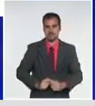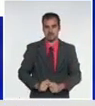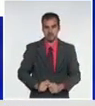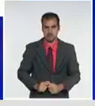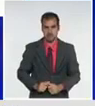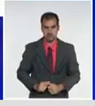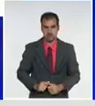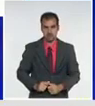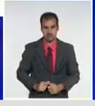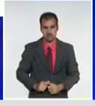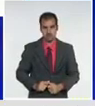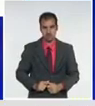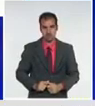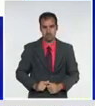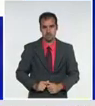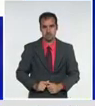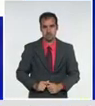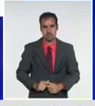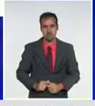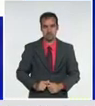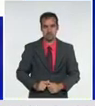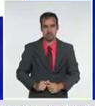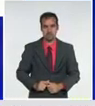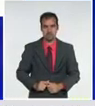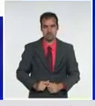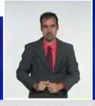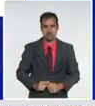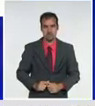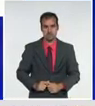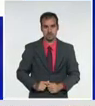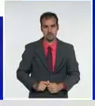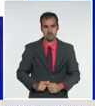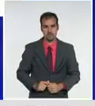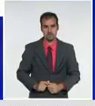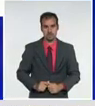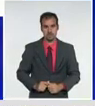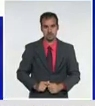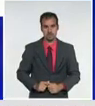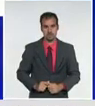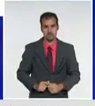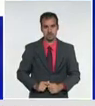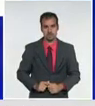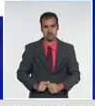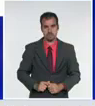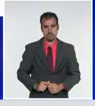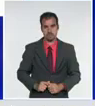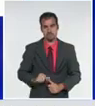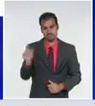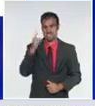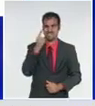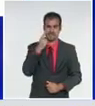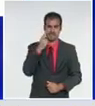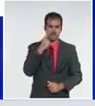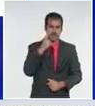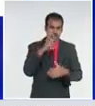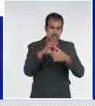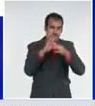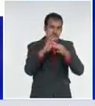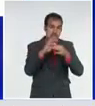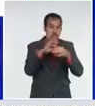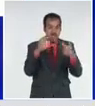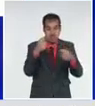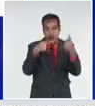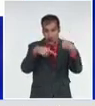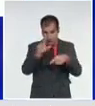confirmados. Creo que se explica por sí solo la severidad de las medidas que se van a